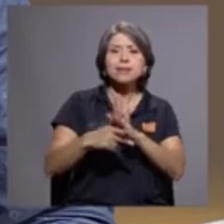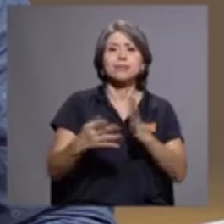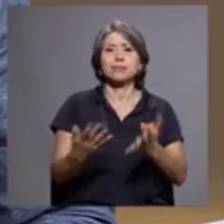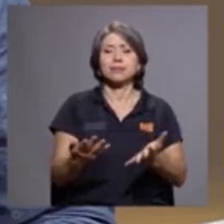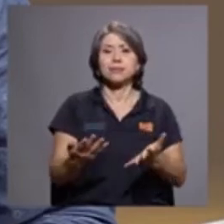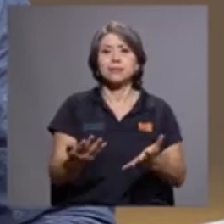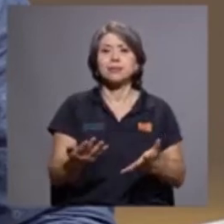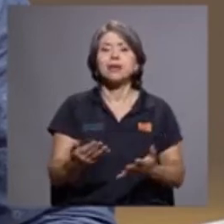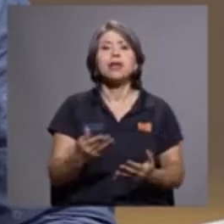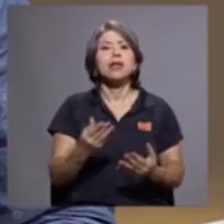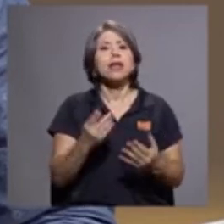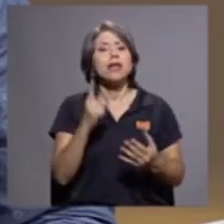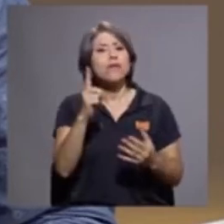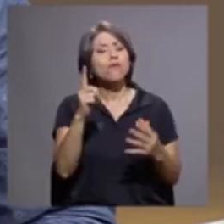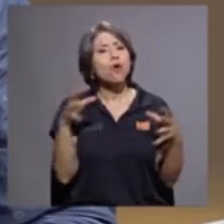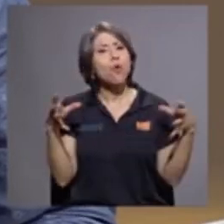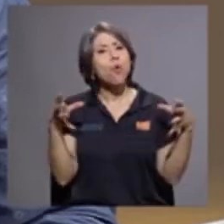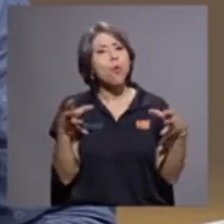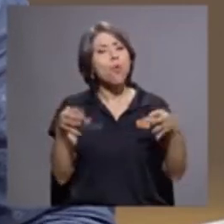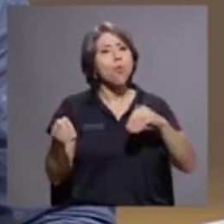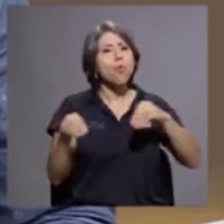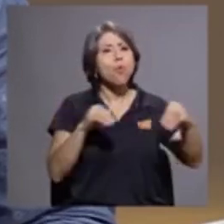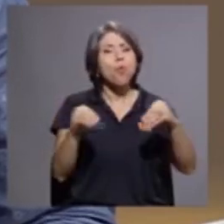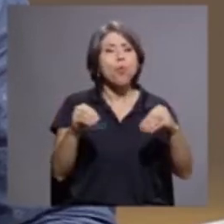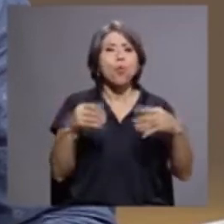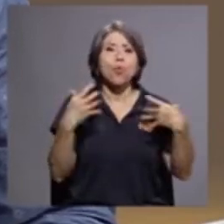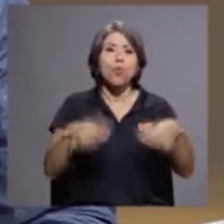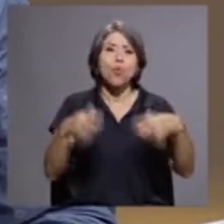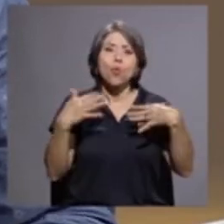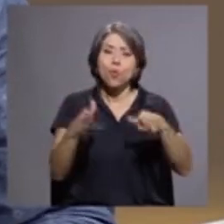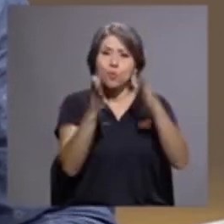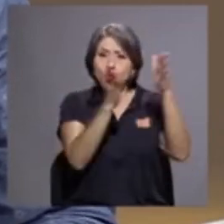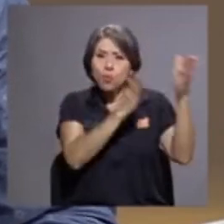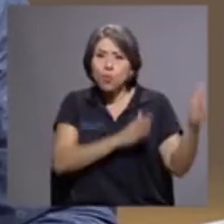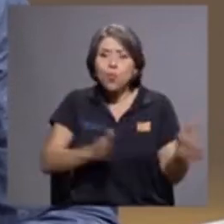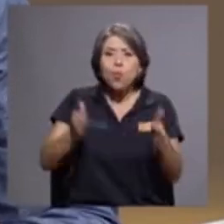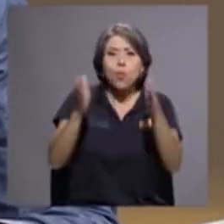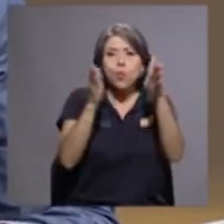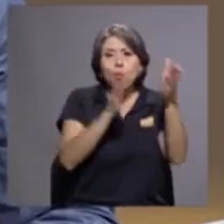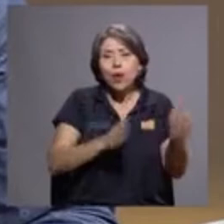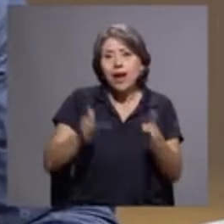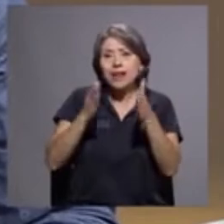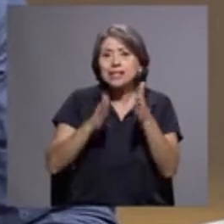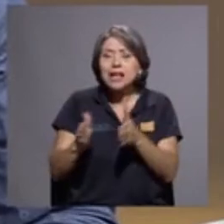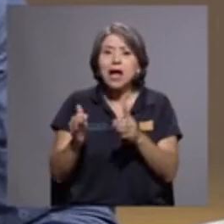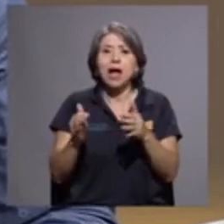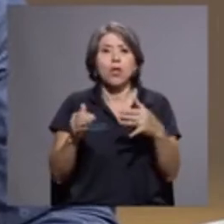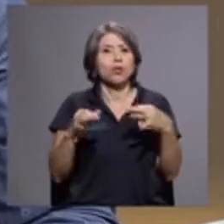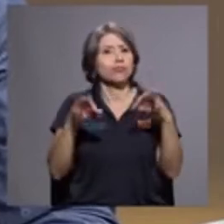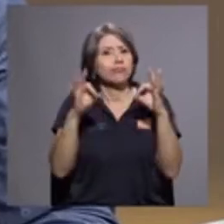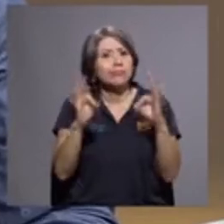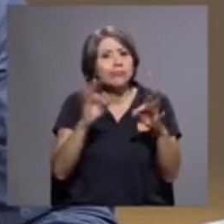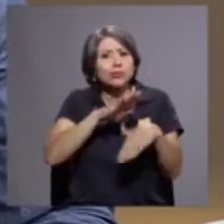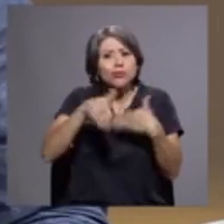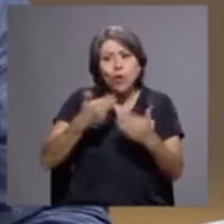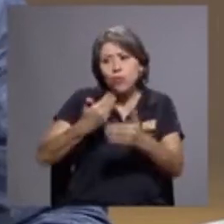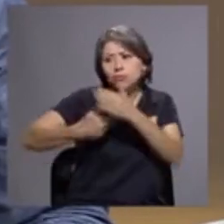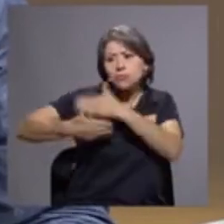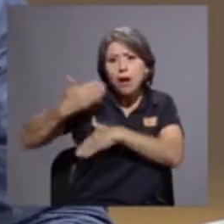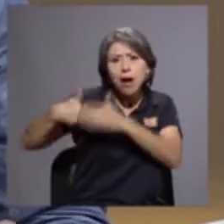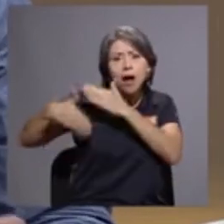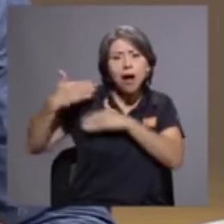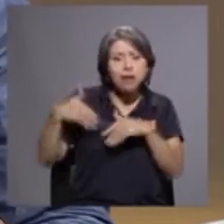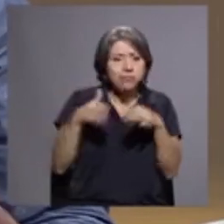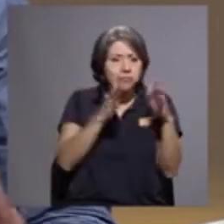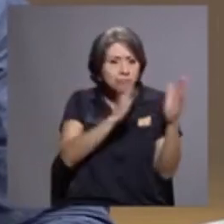Y fue un movimiento muy organizado, muy organizado en la logística, con